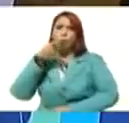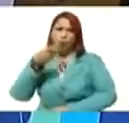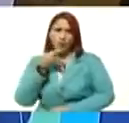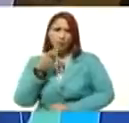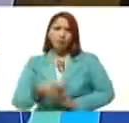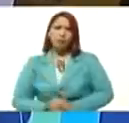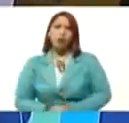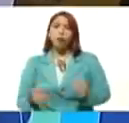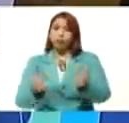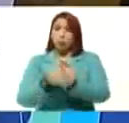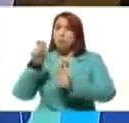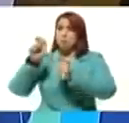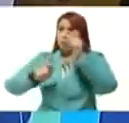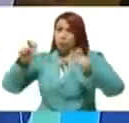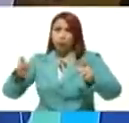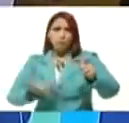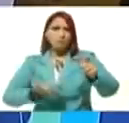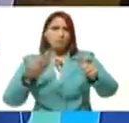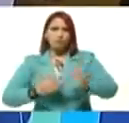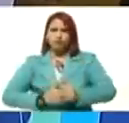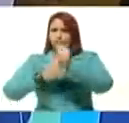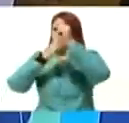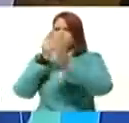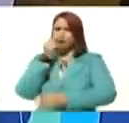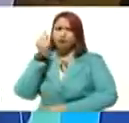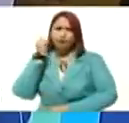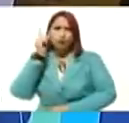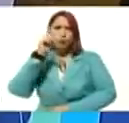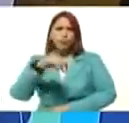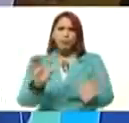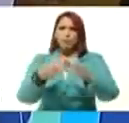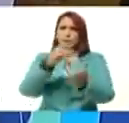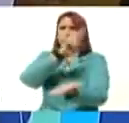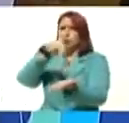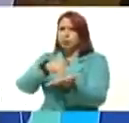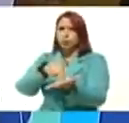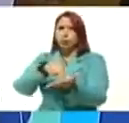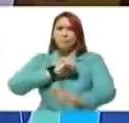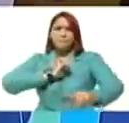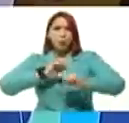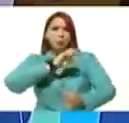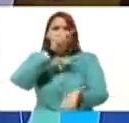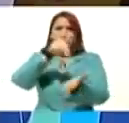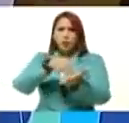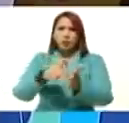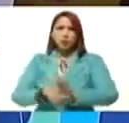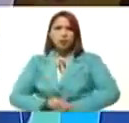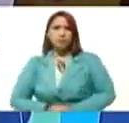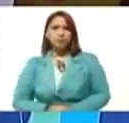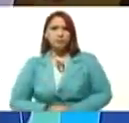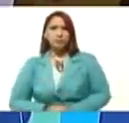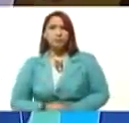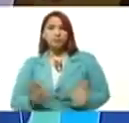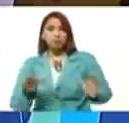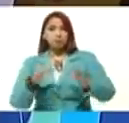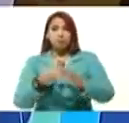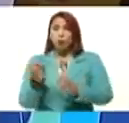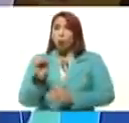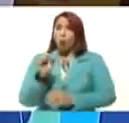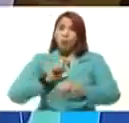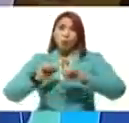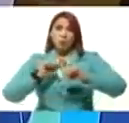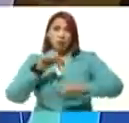con personalidades, liderazgo, partidos nacionales, movimientos nacionales, partidos en movimientos